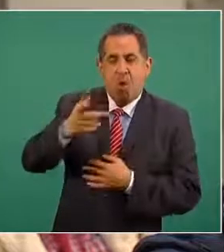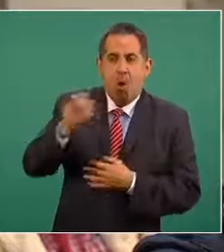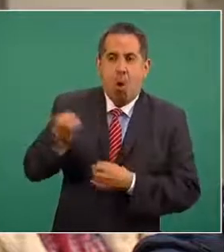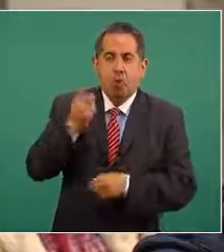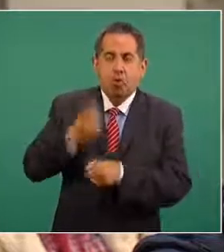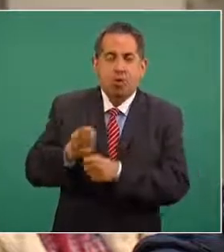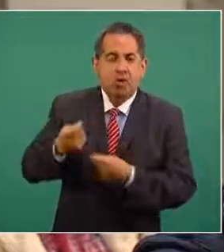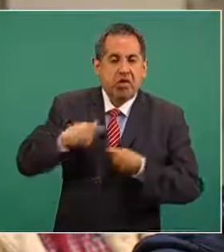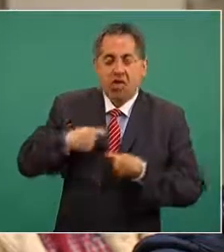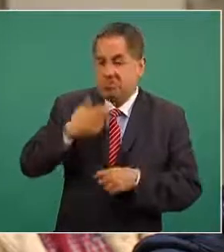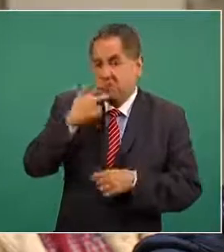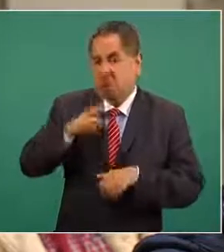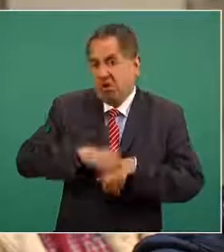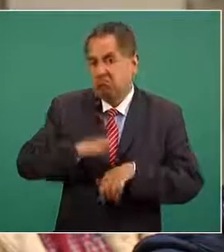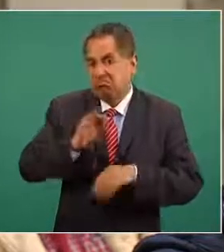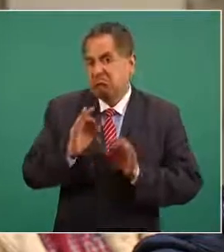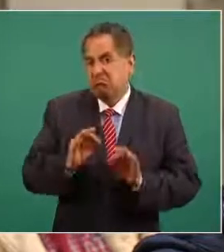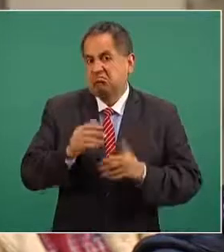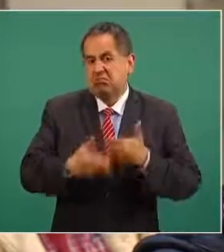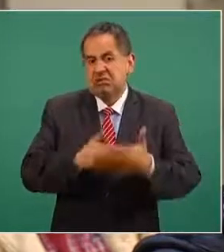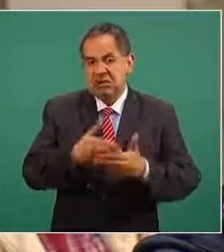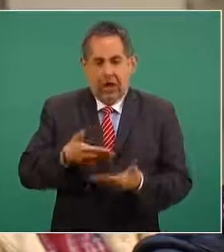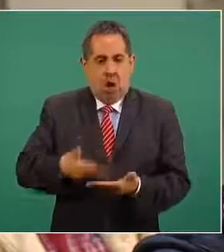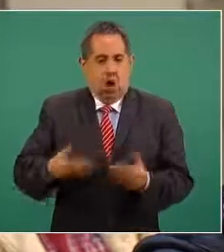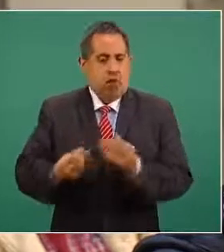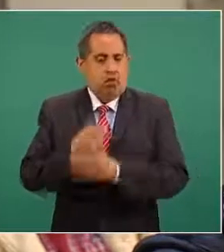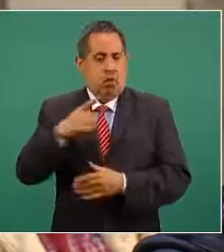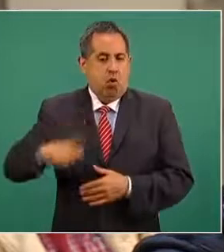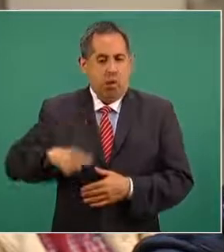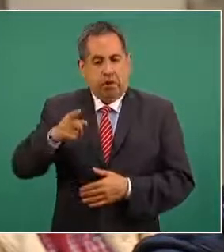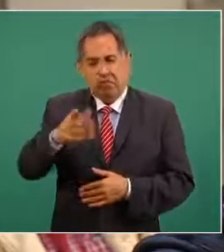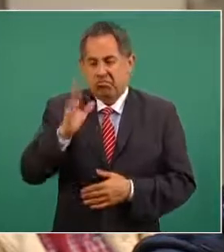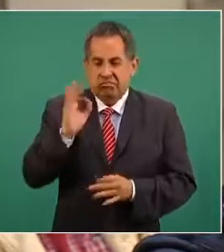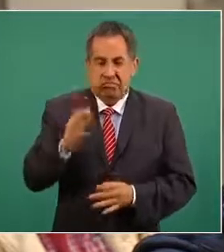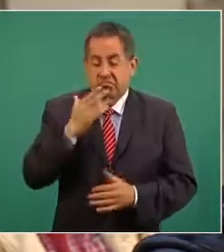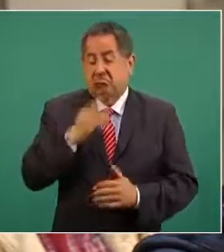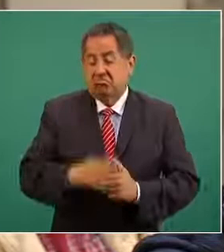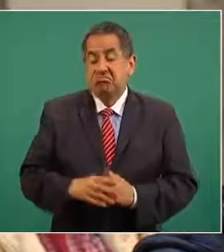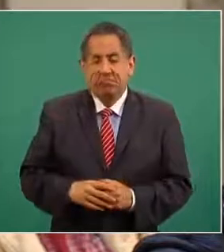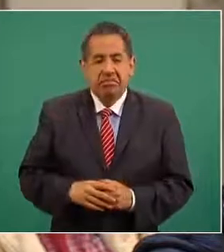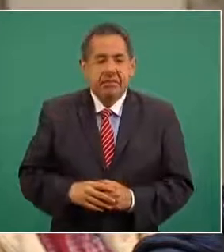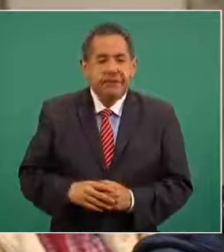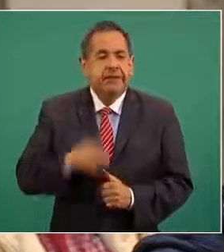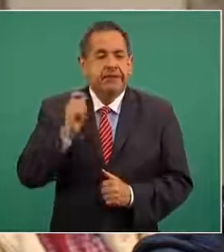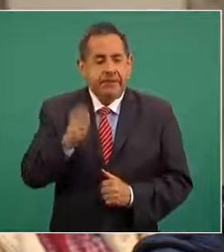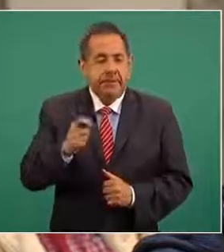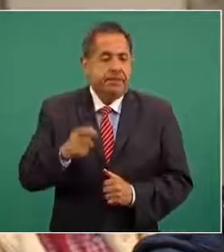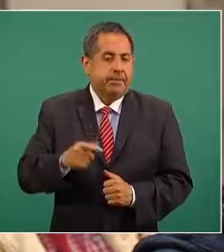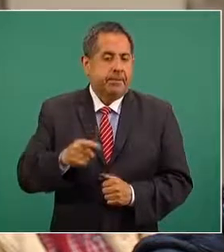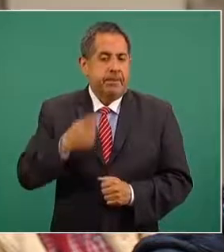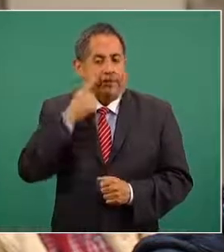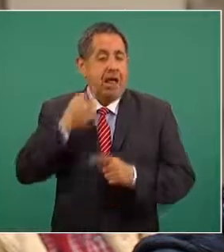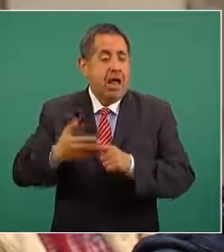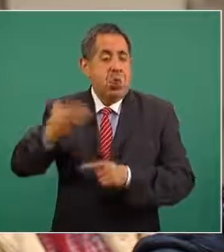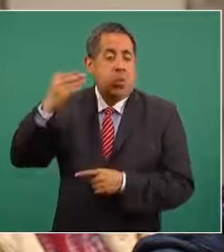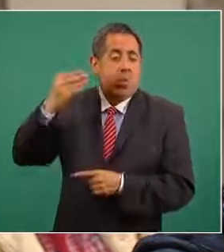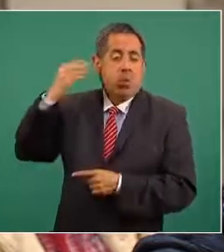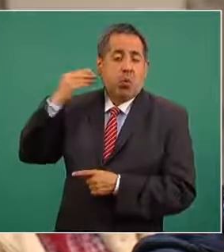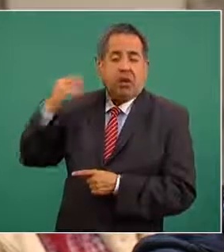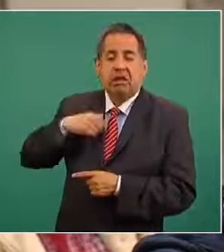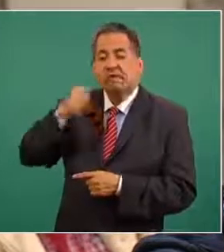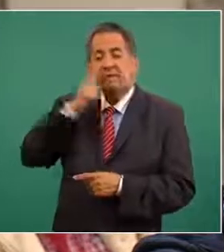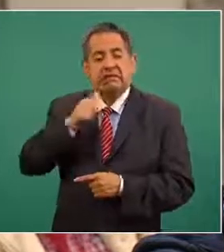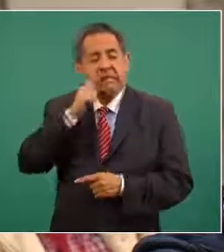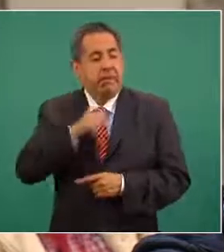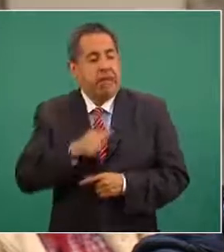Pemex les está dando en esta administración que usted atinadamente de cabeza ya que de antaño prevalecía una preferencia de las